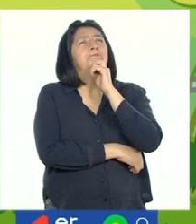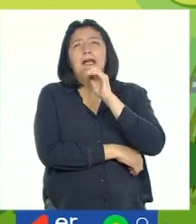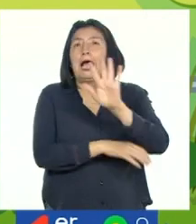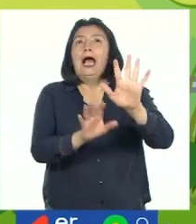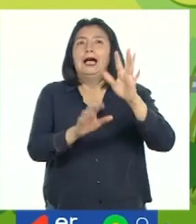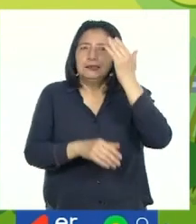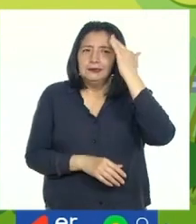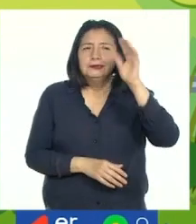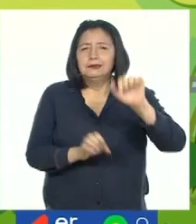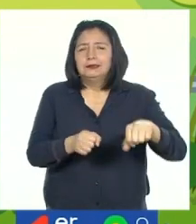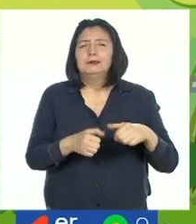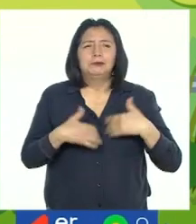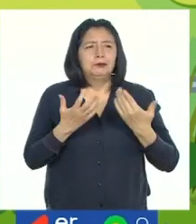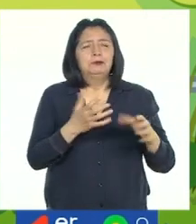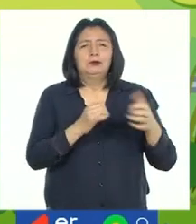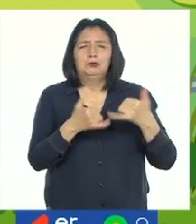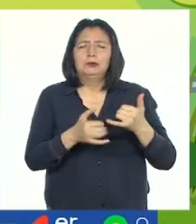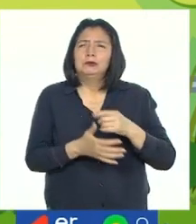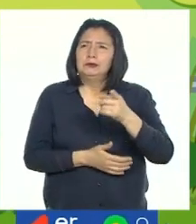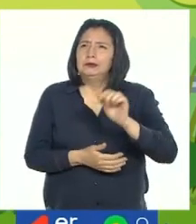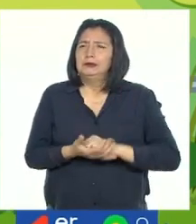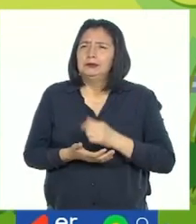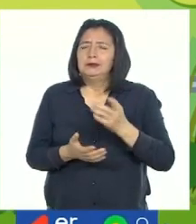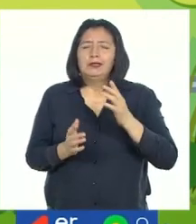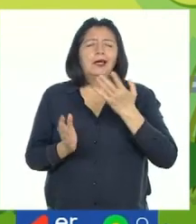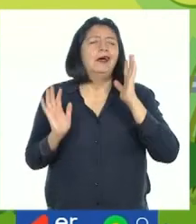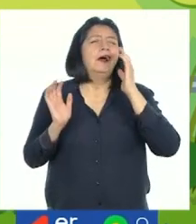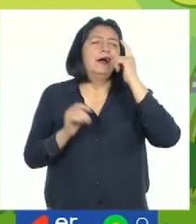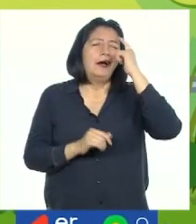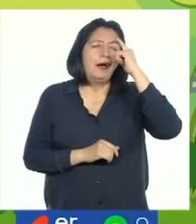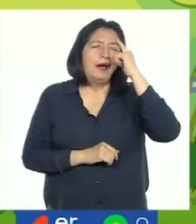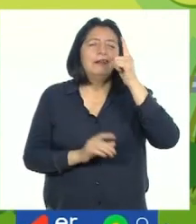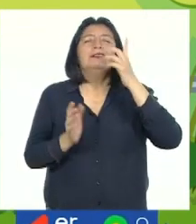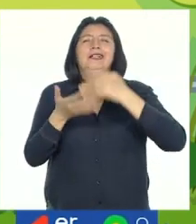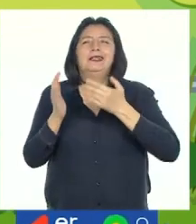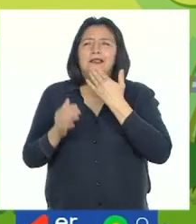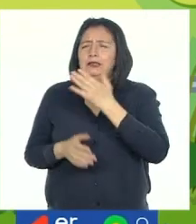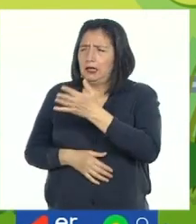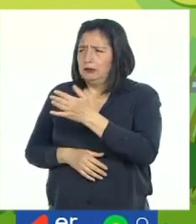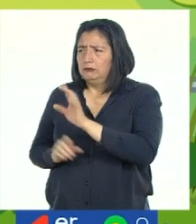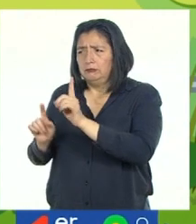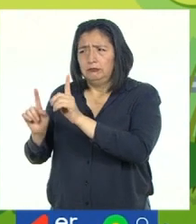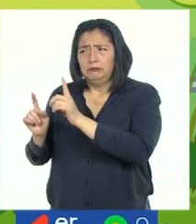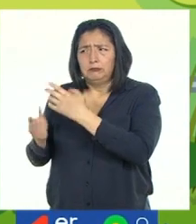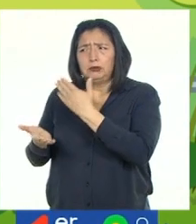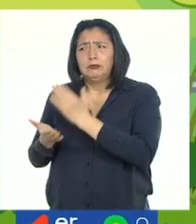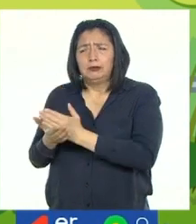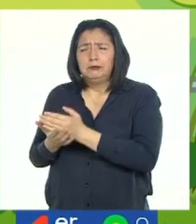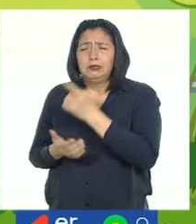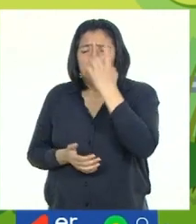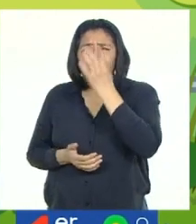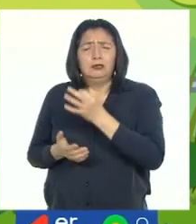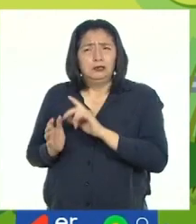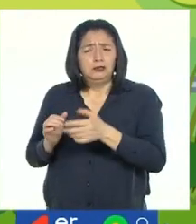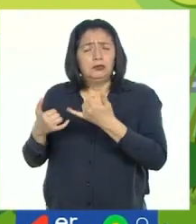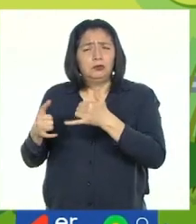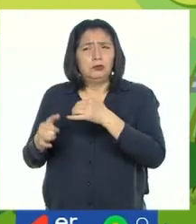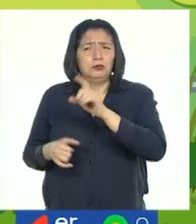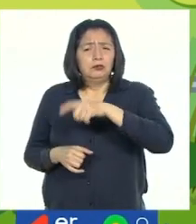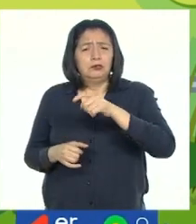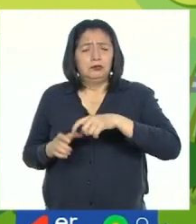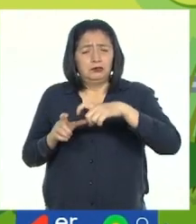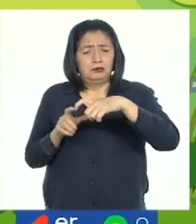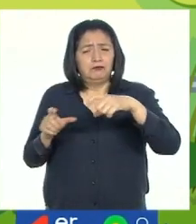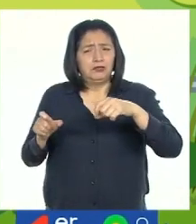Ya sé que podemos jugar. El juego de Adivina Quién. Pero hay un problema. Creo que ese juego necesita